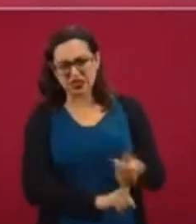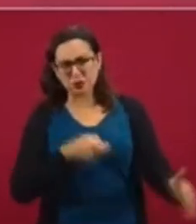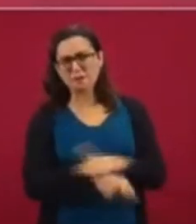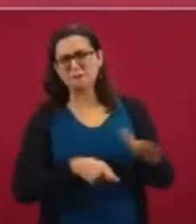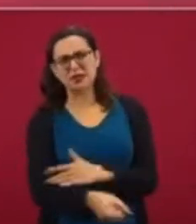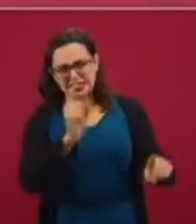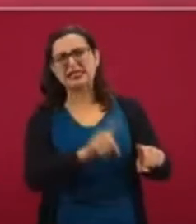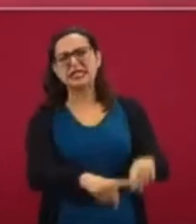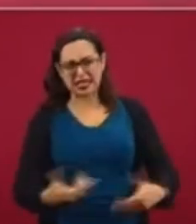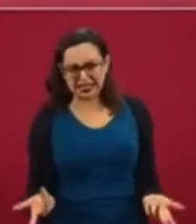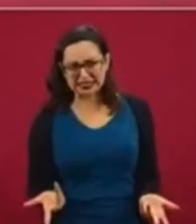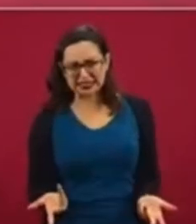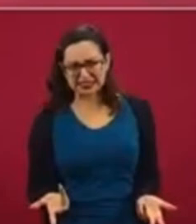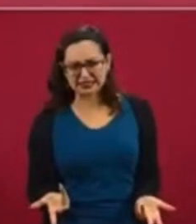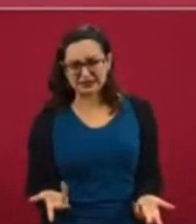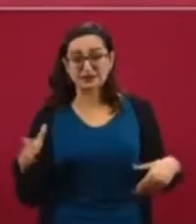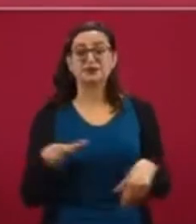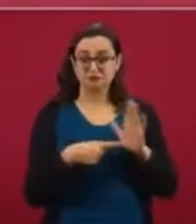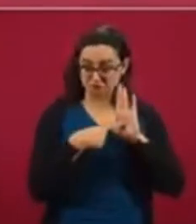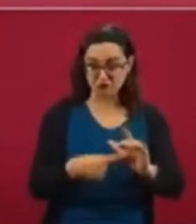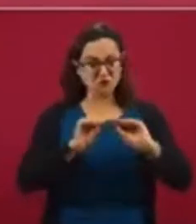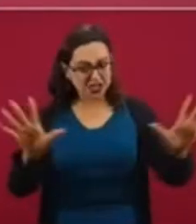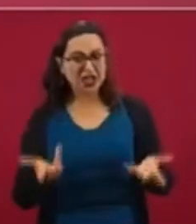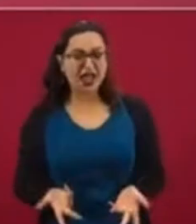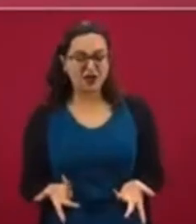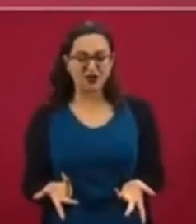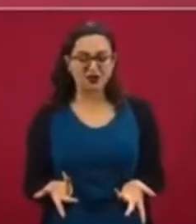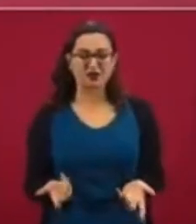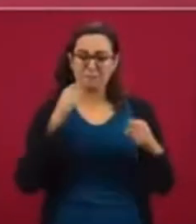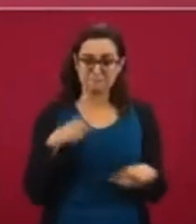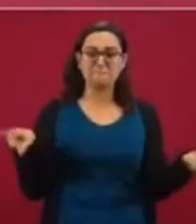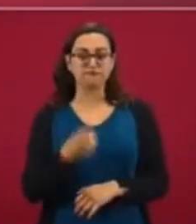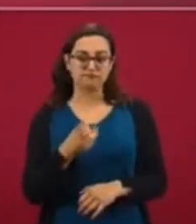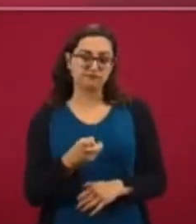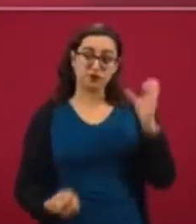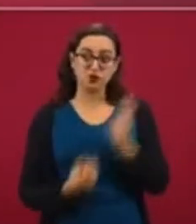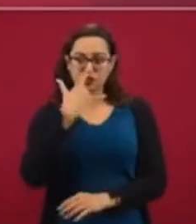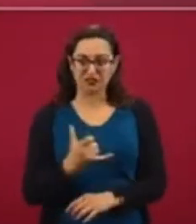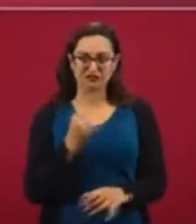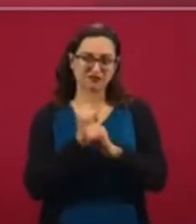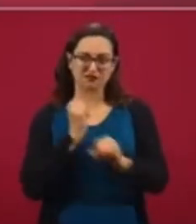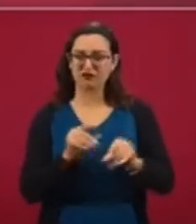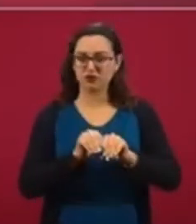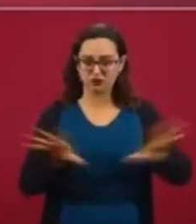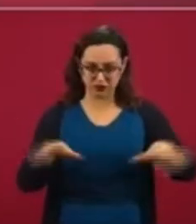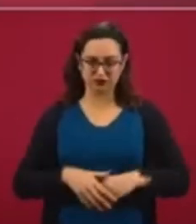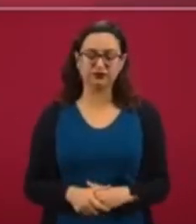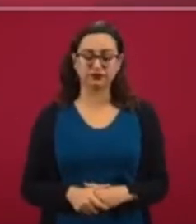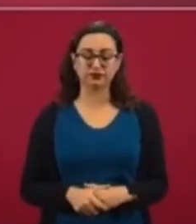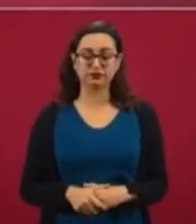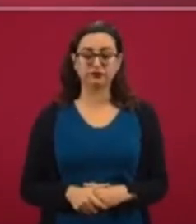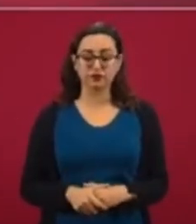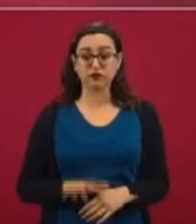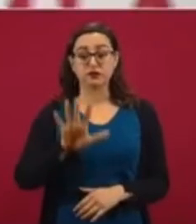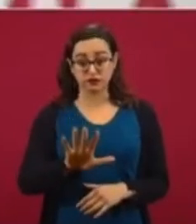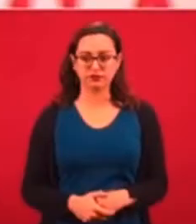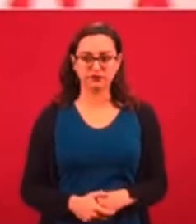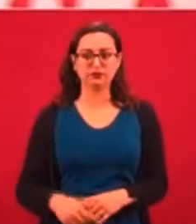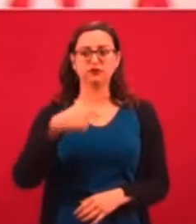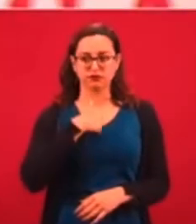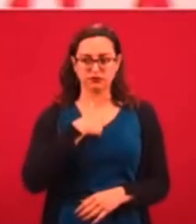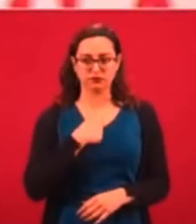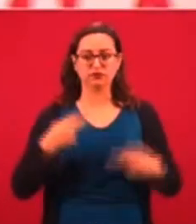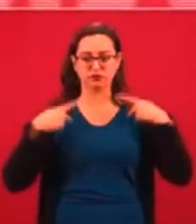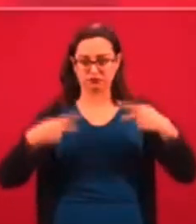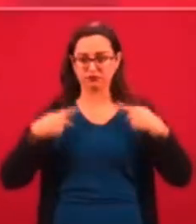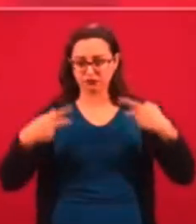compran espacios, que sea transparente y que se impida eso. Ahora, muy en lo personal, no